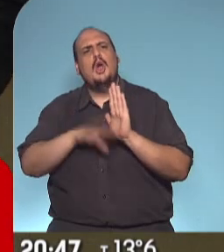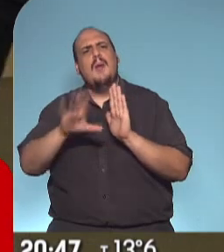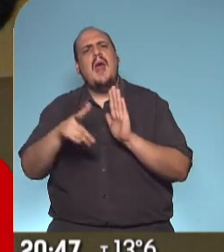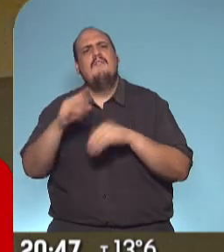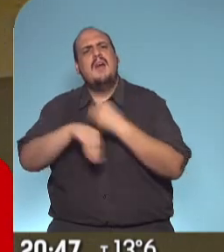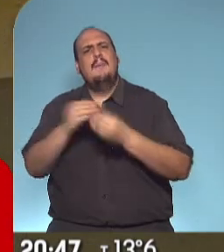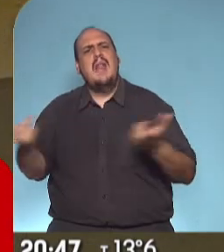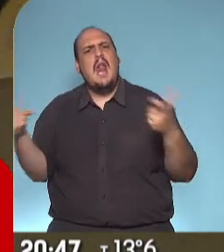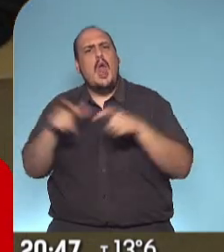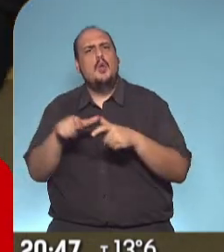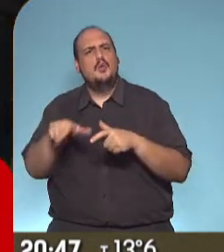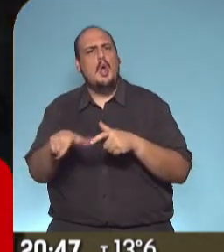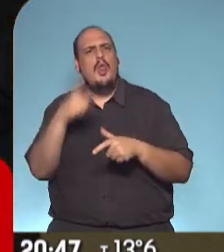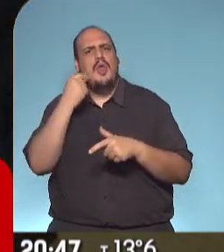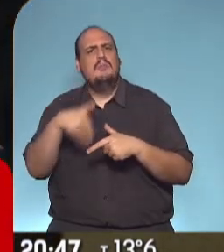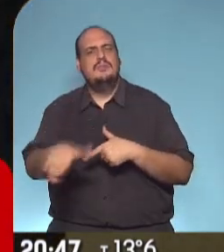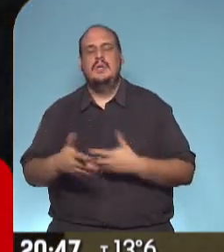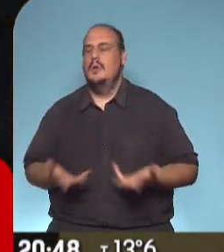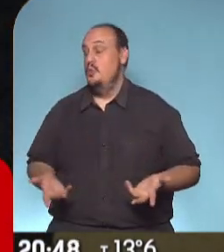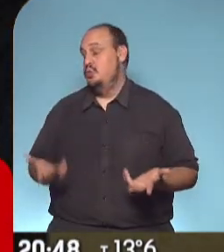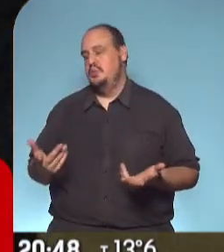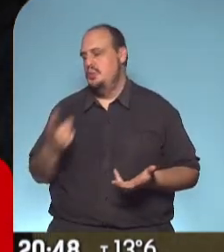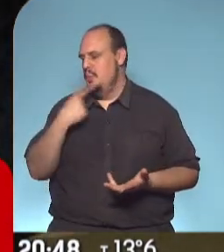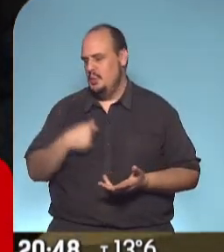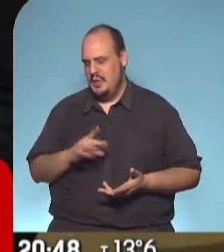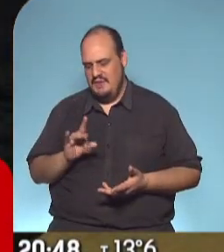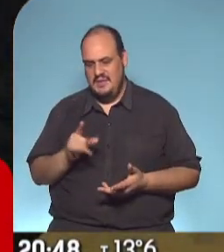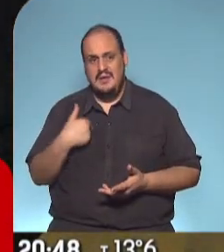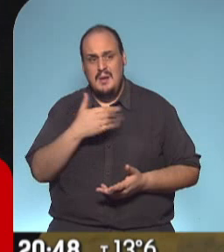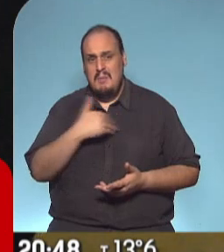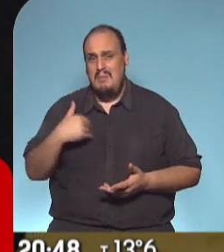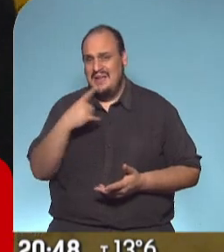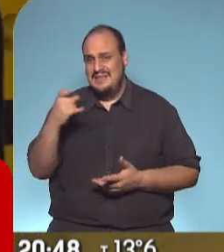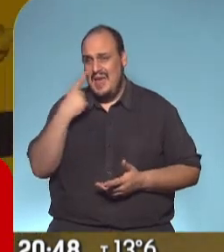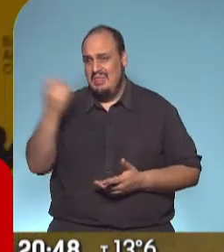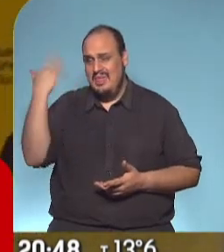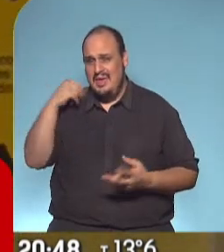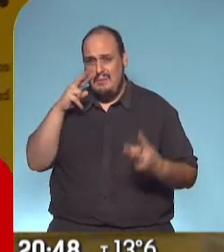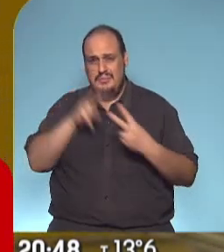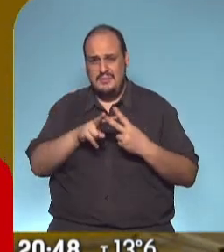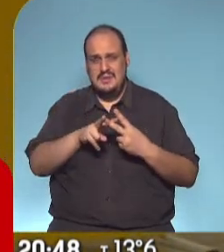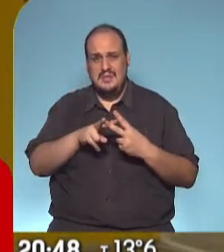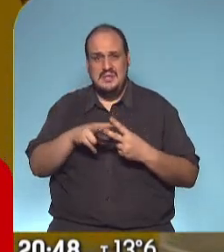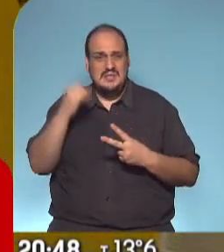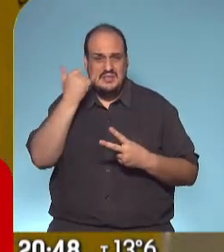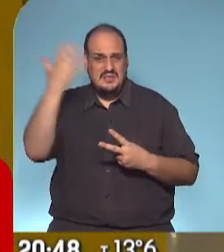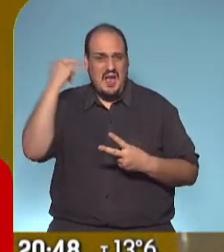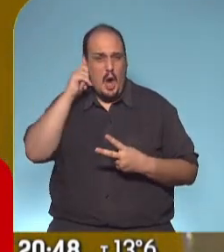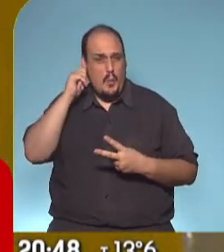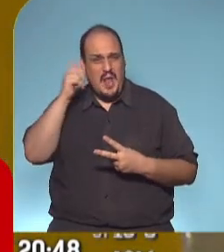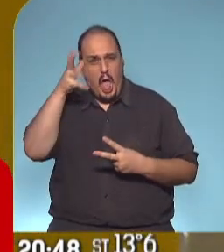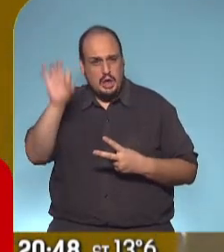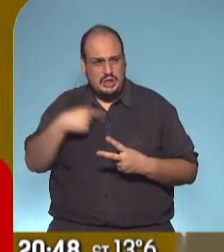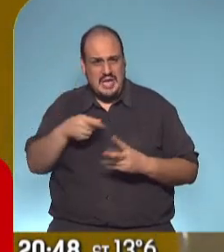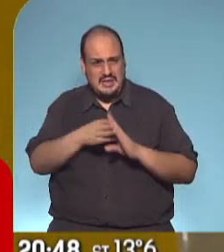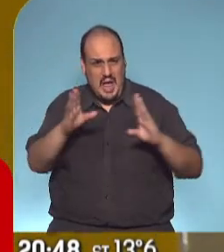¿Cuándo vamos a poder encontrarnos con la familia? Durísimo, durísimo. Yo tengo a mi mamá que no la veo hace 100 días. Cumplió 80 en la mitad de la cuarentena. Es un drama.